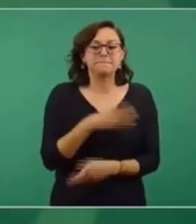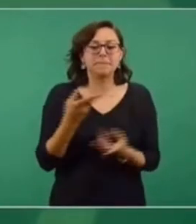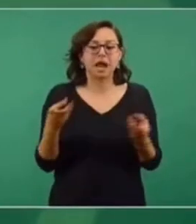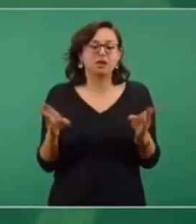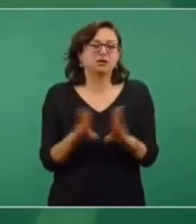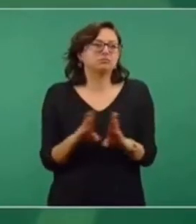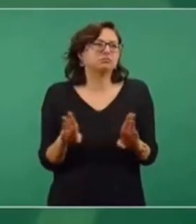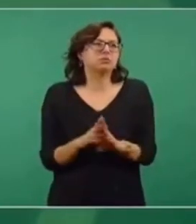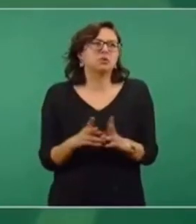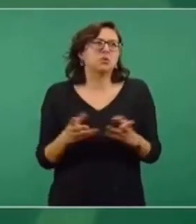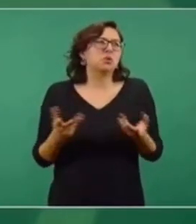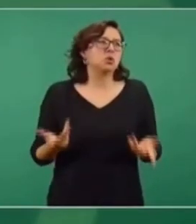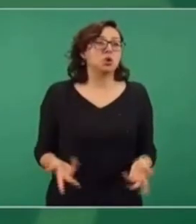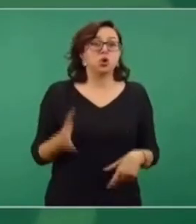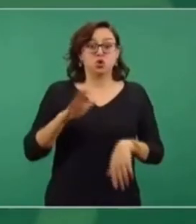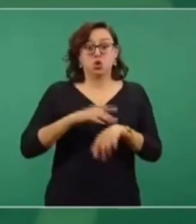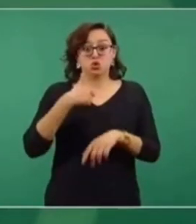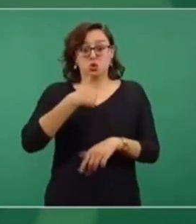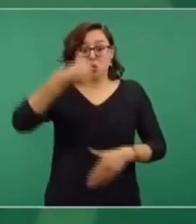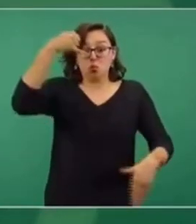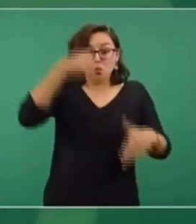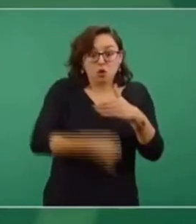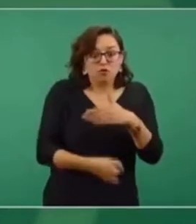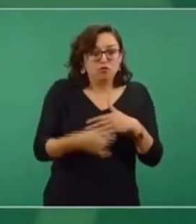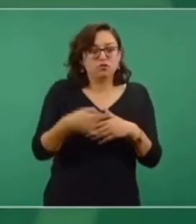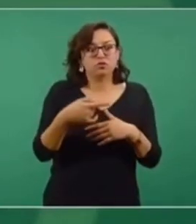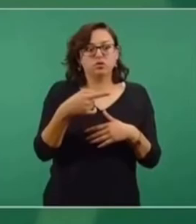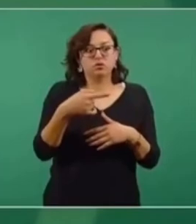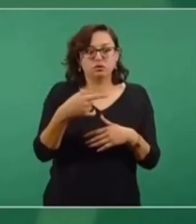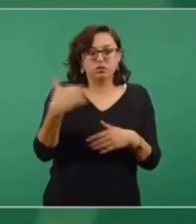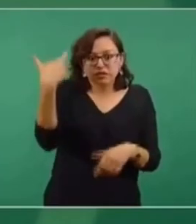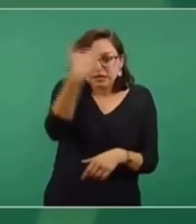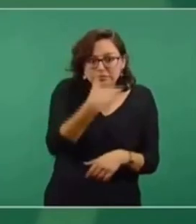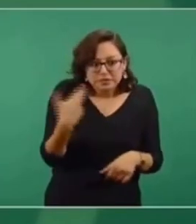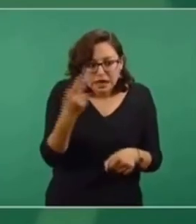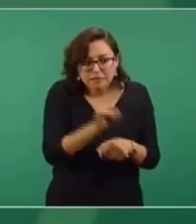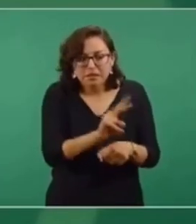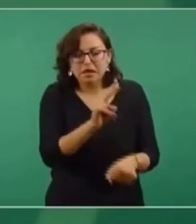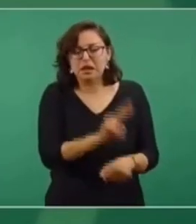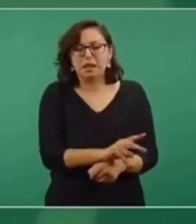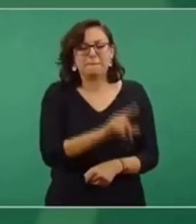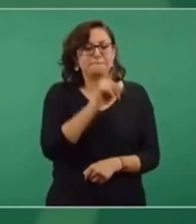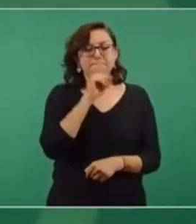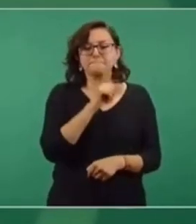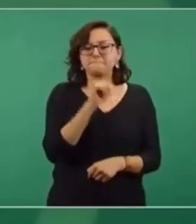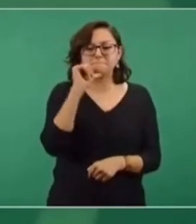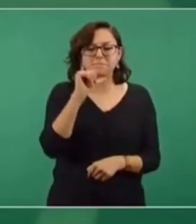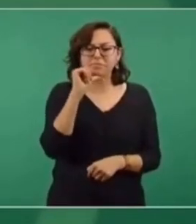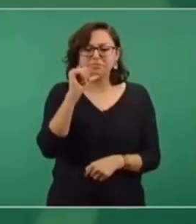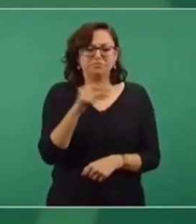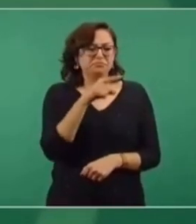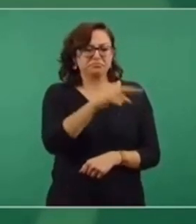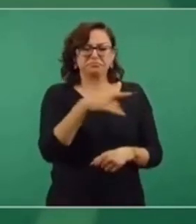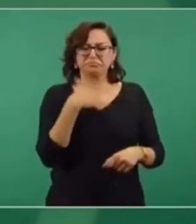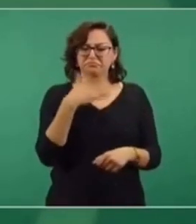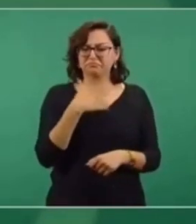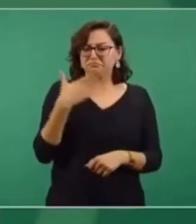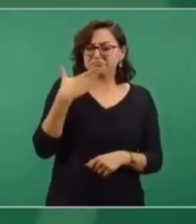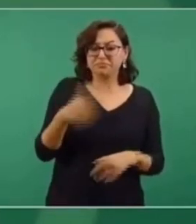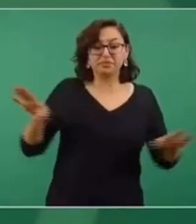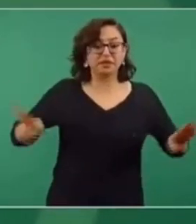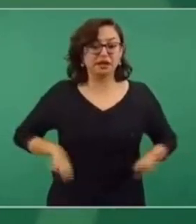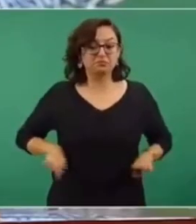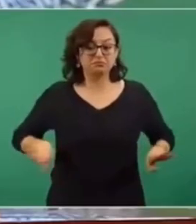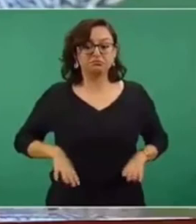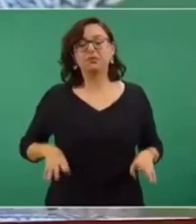evolución, no tengo yo el contacto directo con su grupo médico. Él se siente con ánimo y si en algún momento